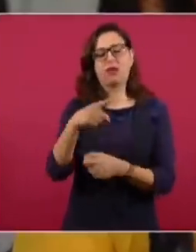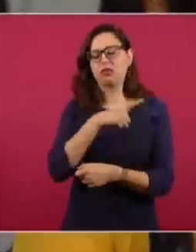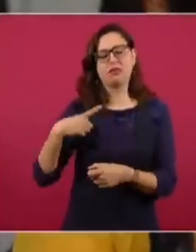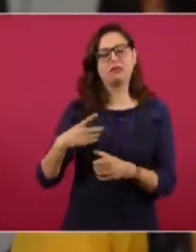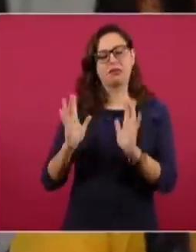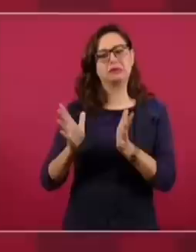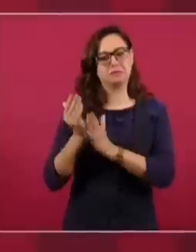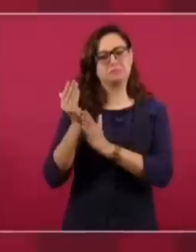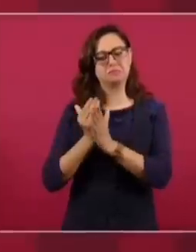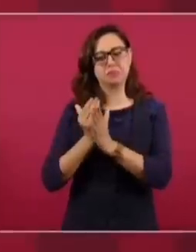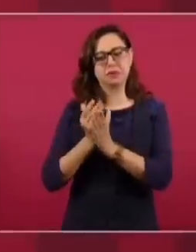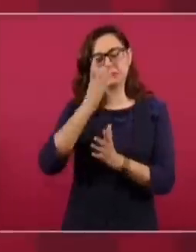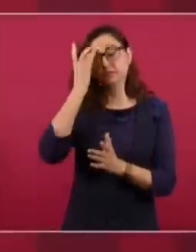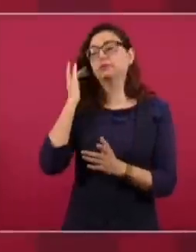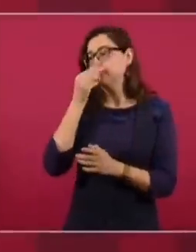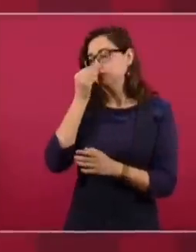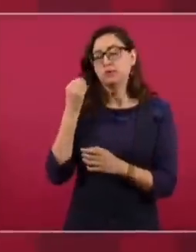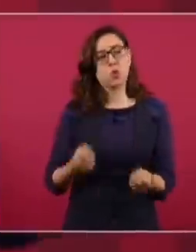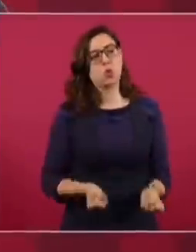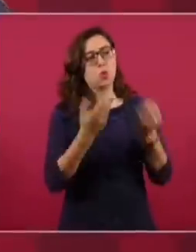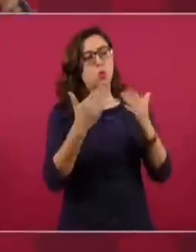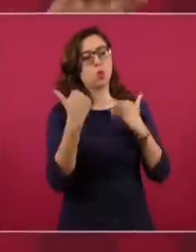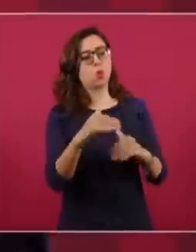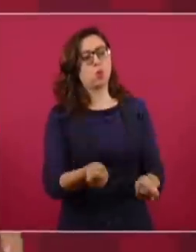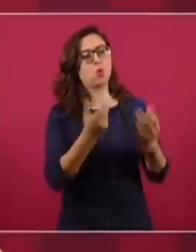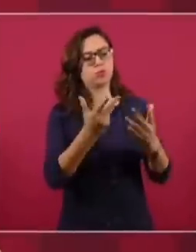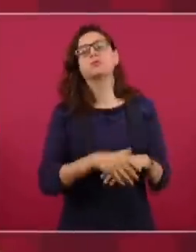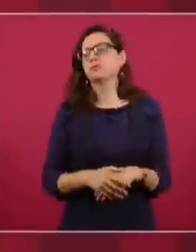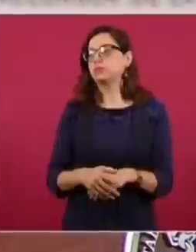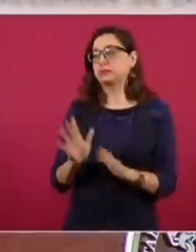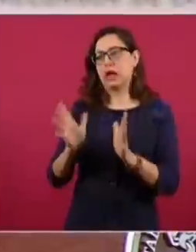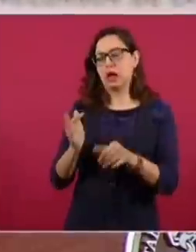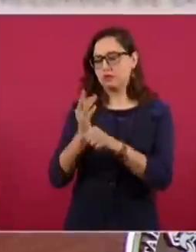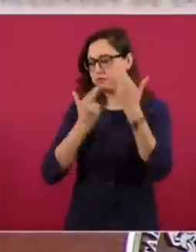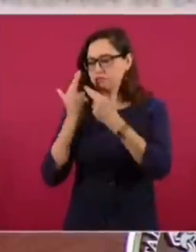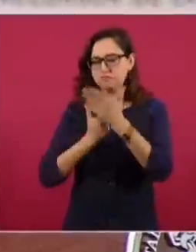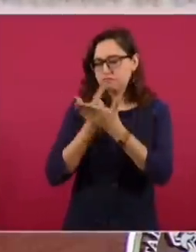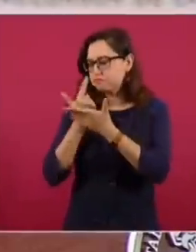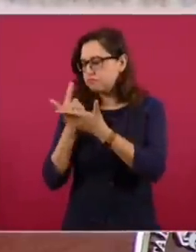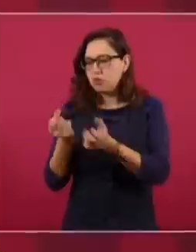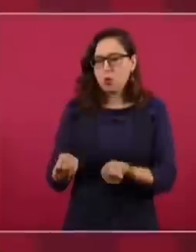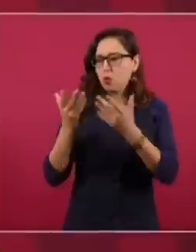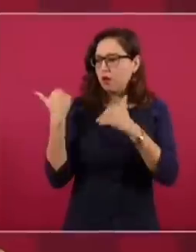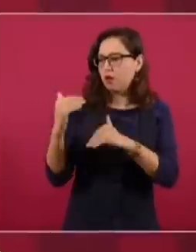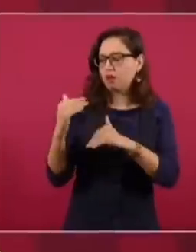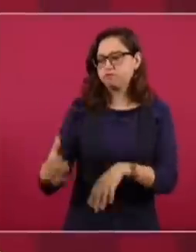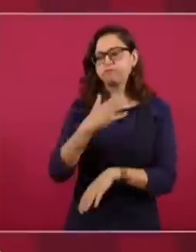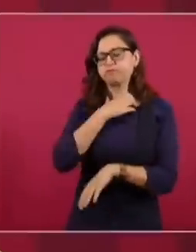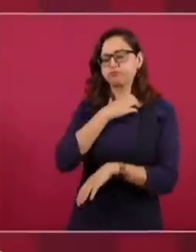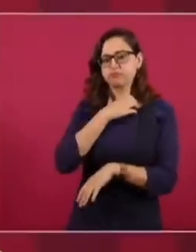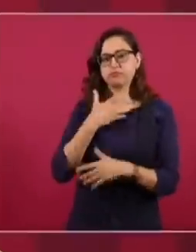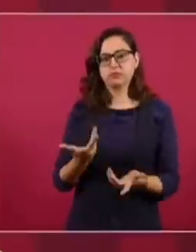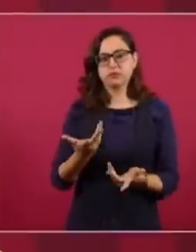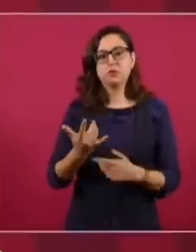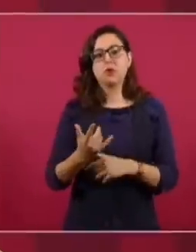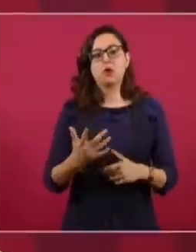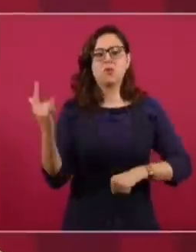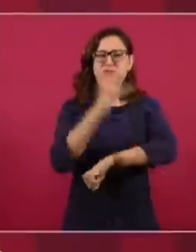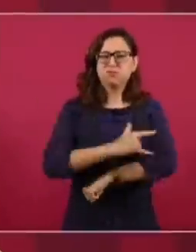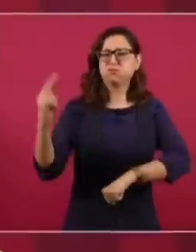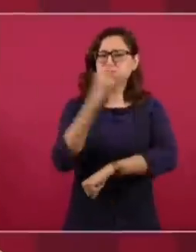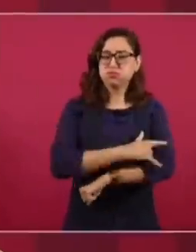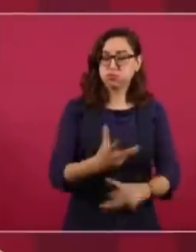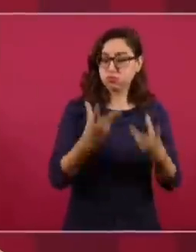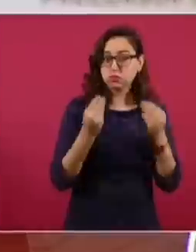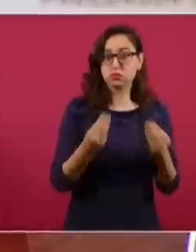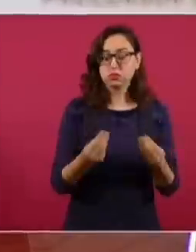técnico, profesional, para decir que ya no se puede, porque no solo son más vuelos de los